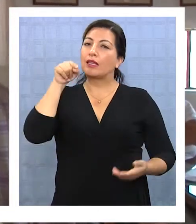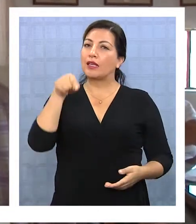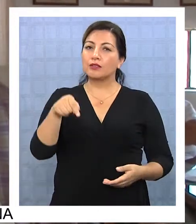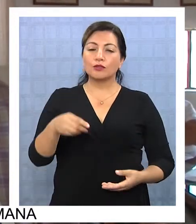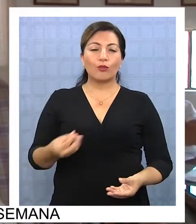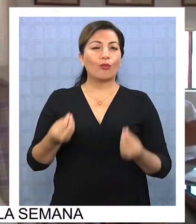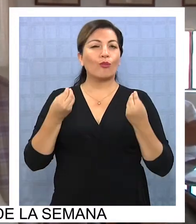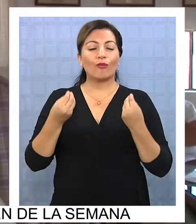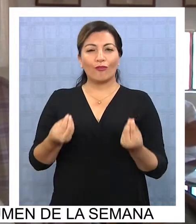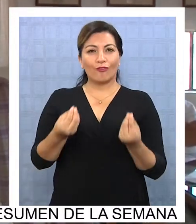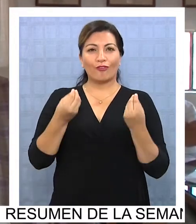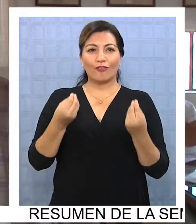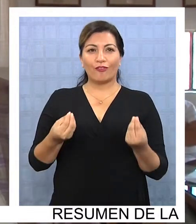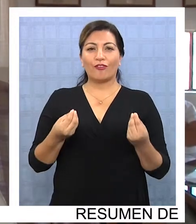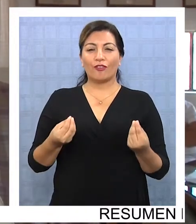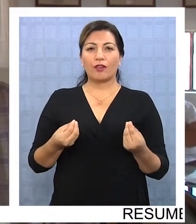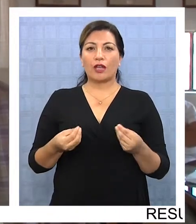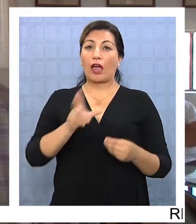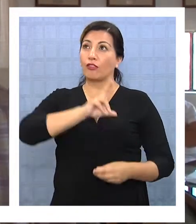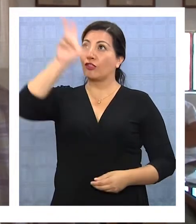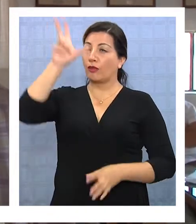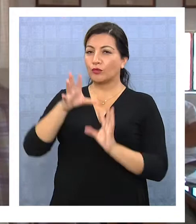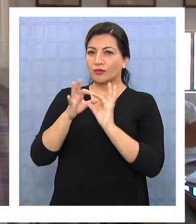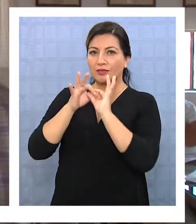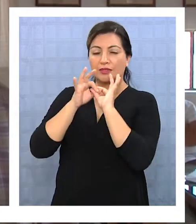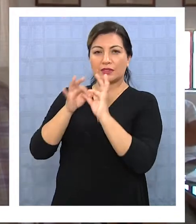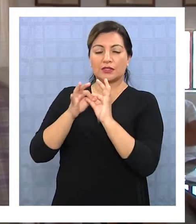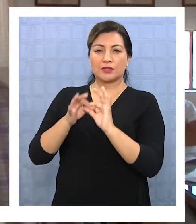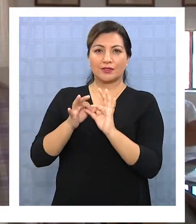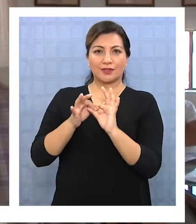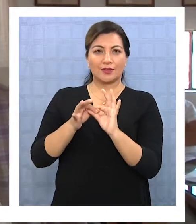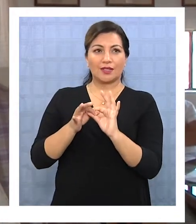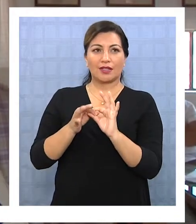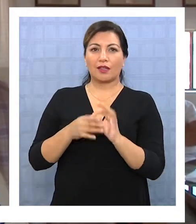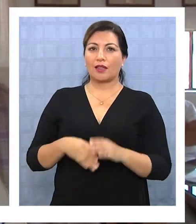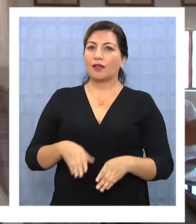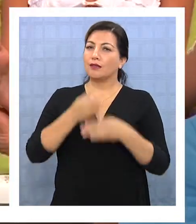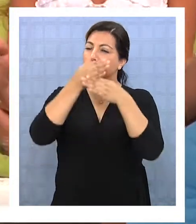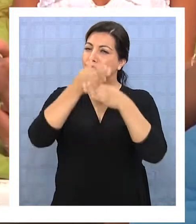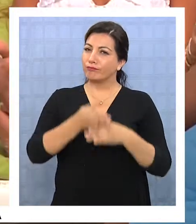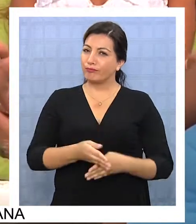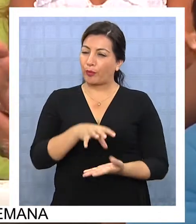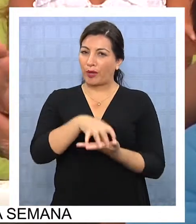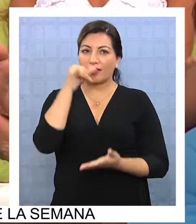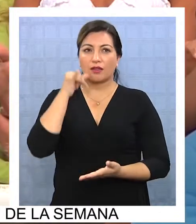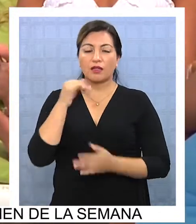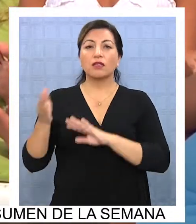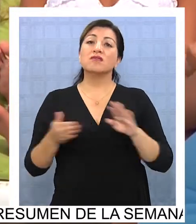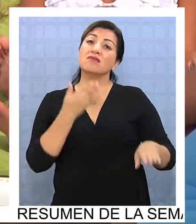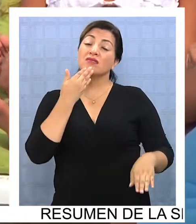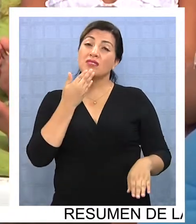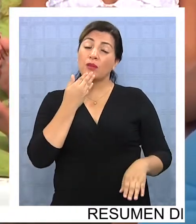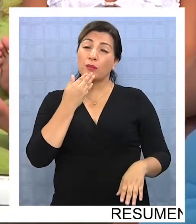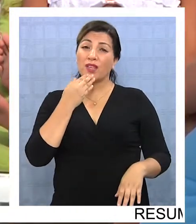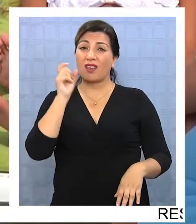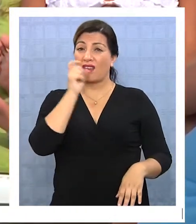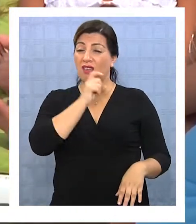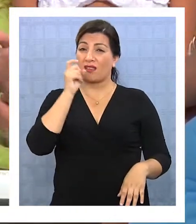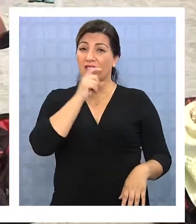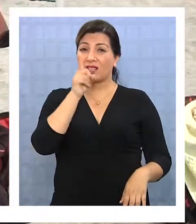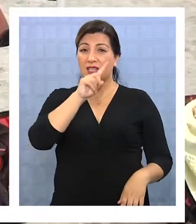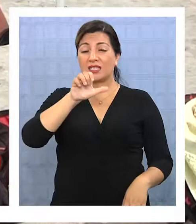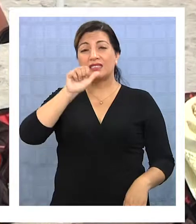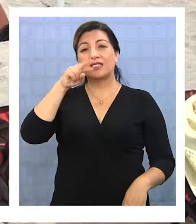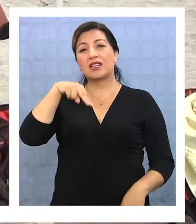potente y gracias a Dios ha sido bien establecido acá en la región. Aunque la crítica de parte de este organismo y de